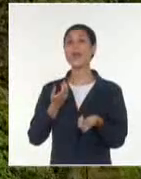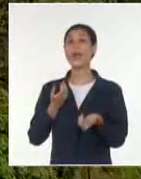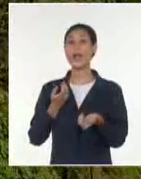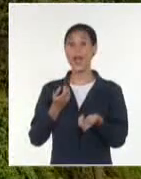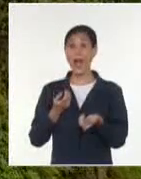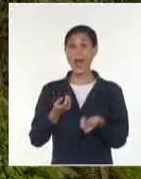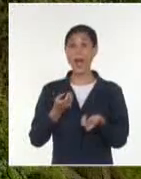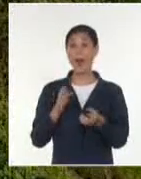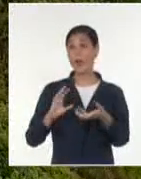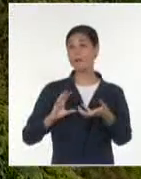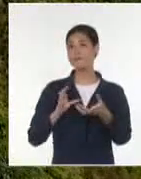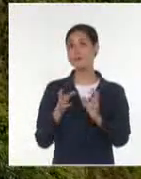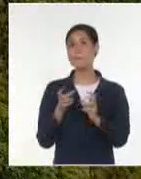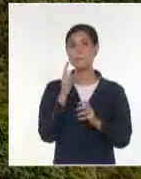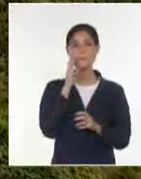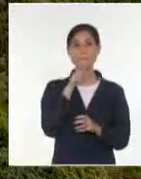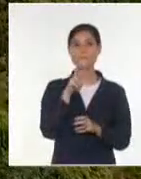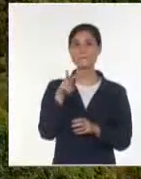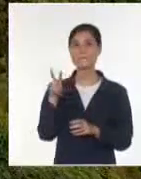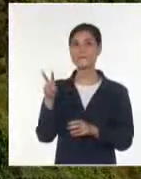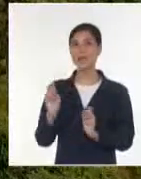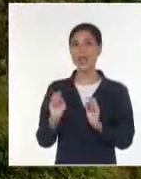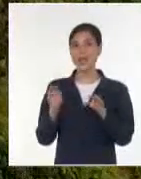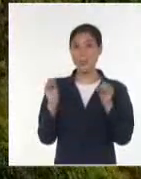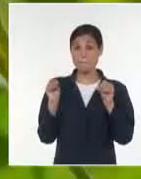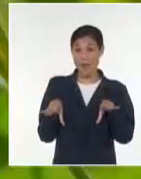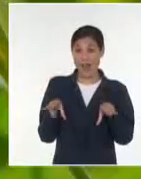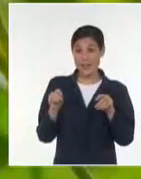como el recién declarado Geoparque Gran Piedra.